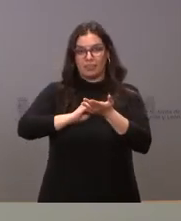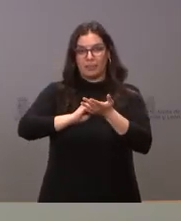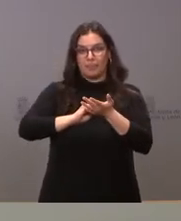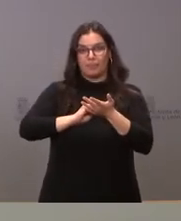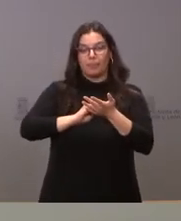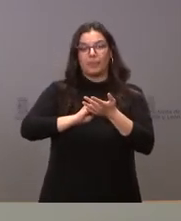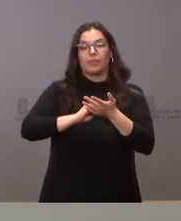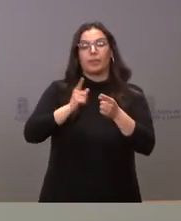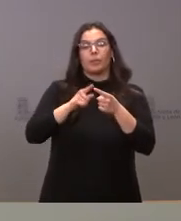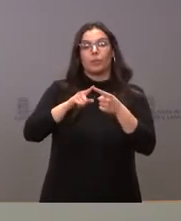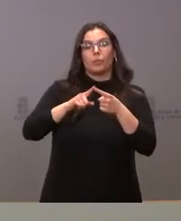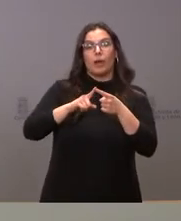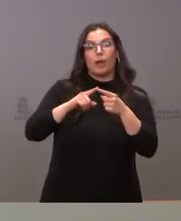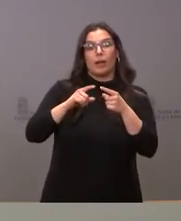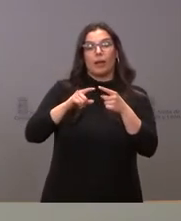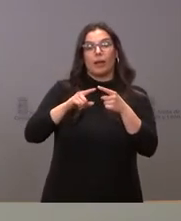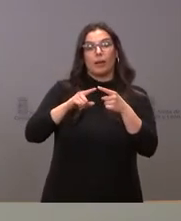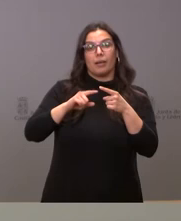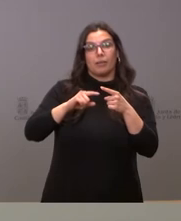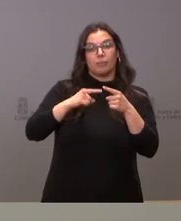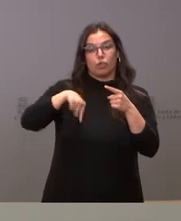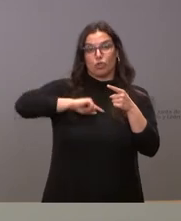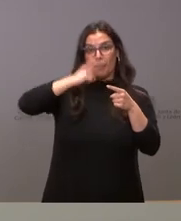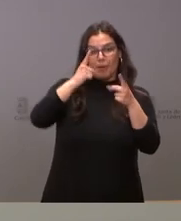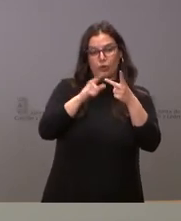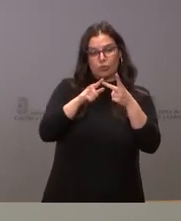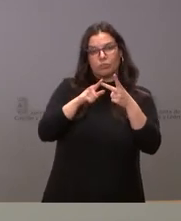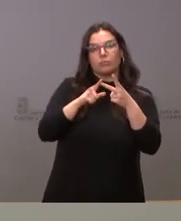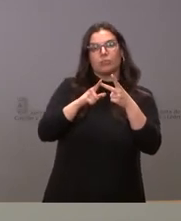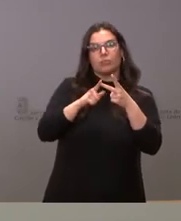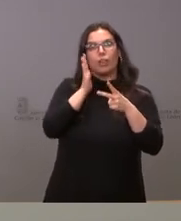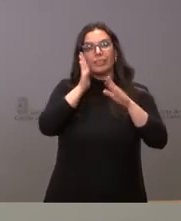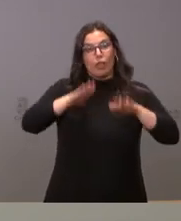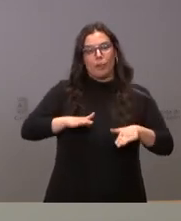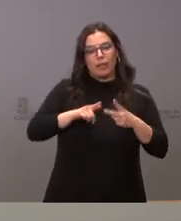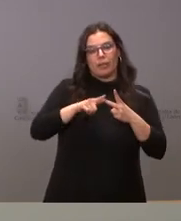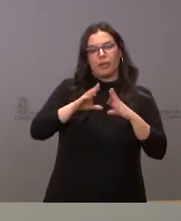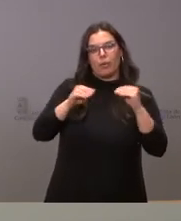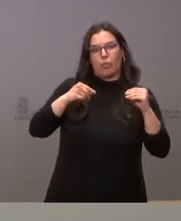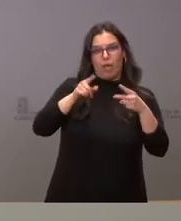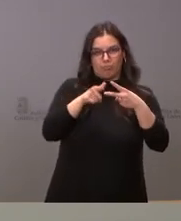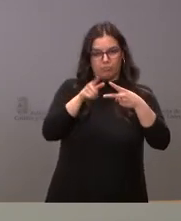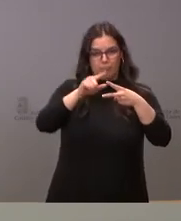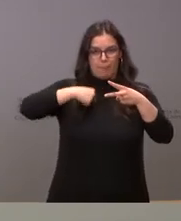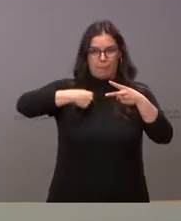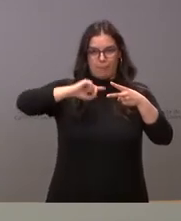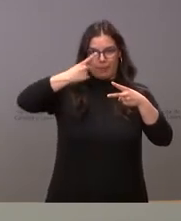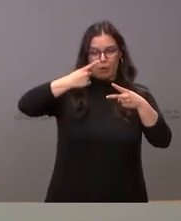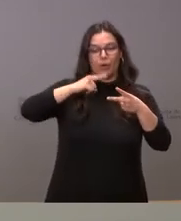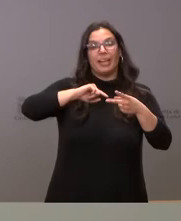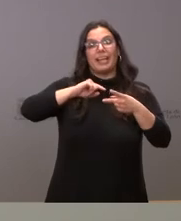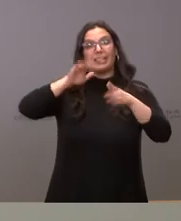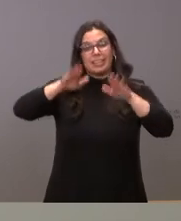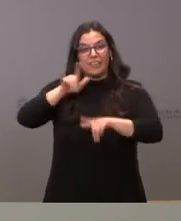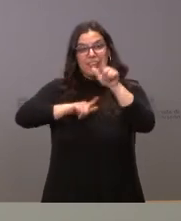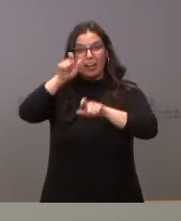Andalucía y los primeros en viajeros por encima de Cataluña. Y, por último, y antes ya de estar a su disposición